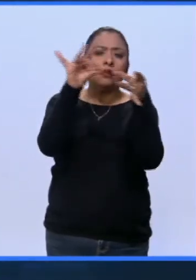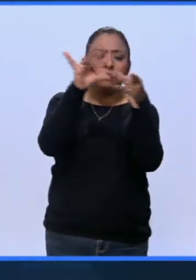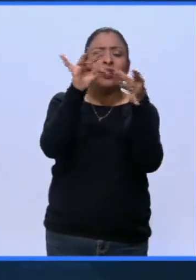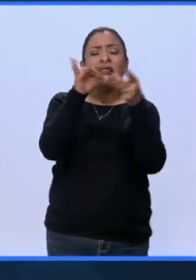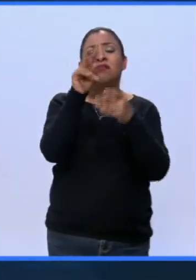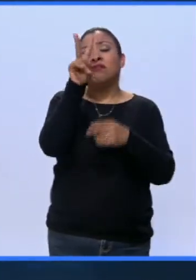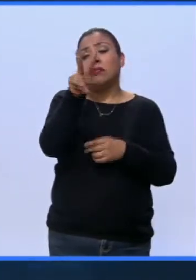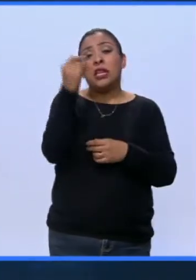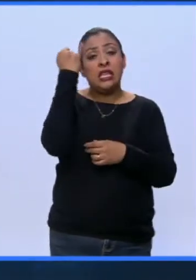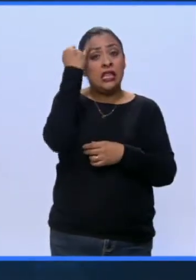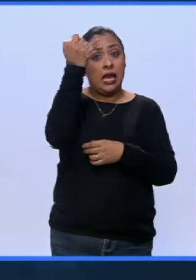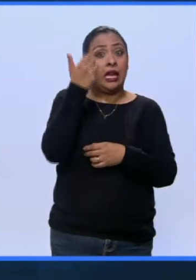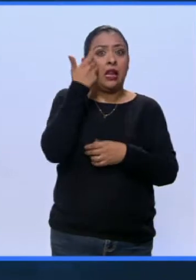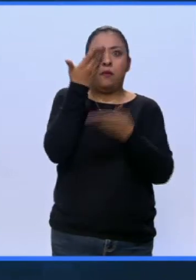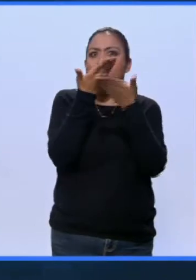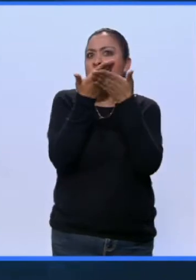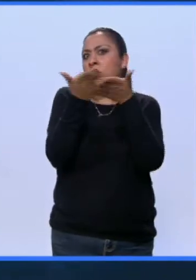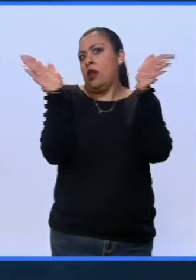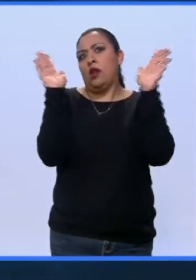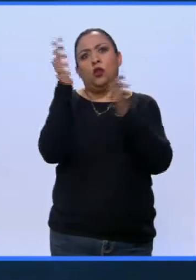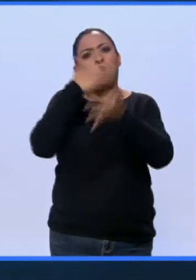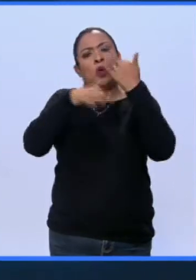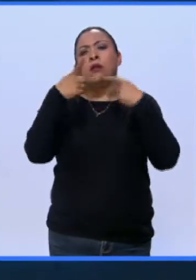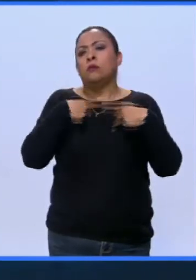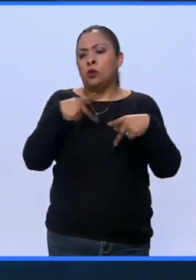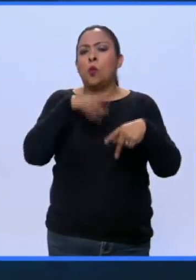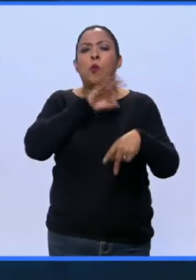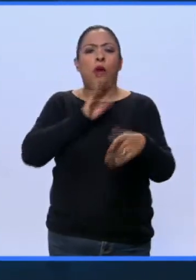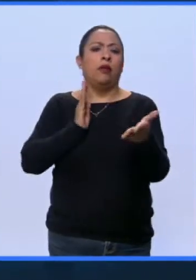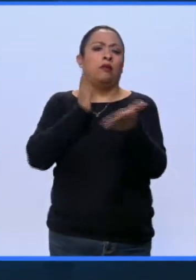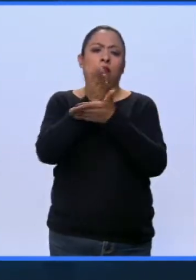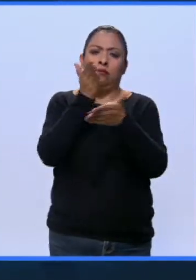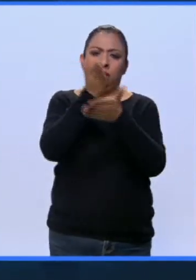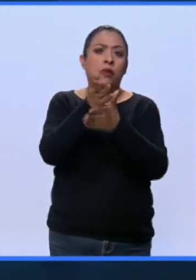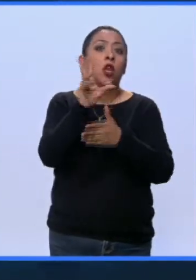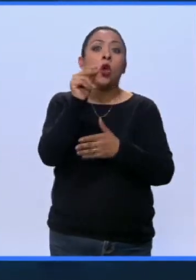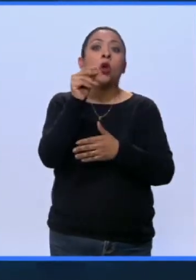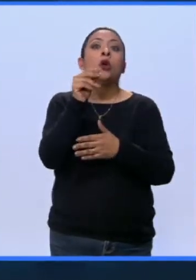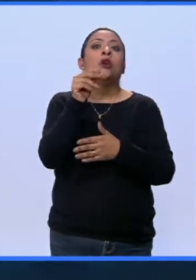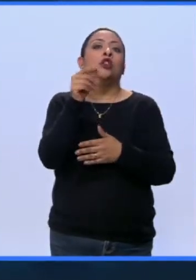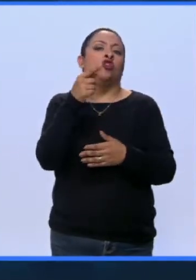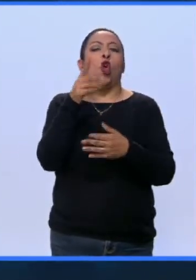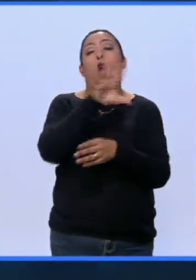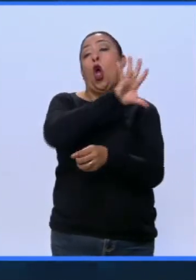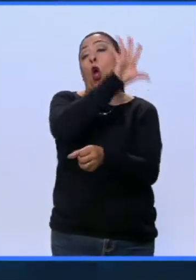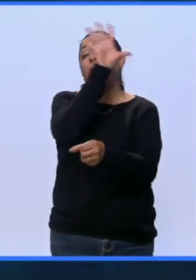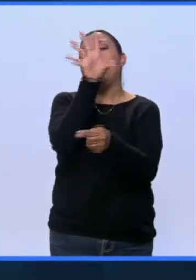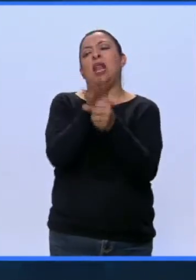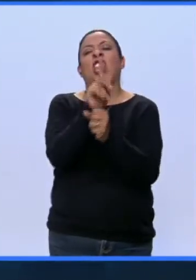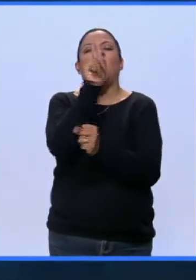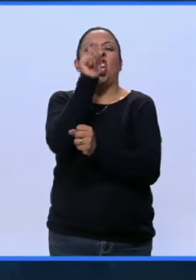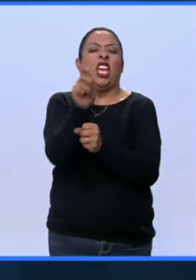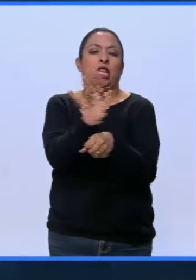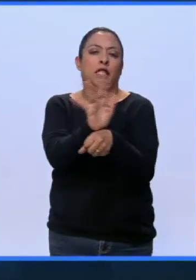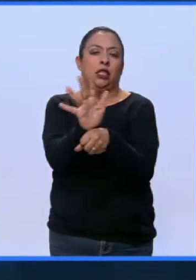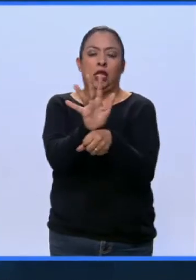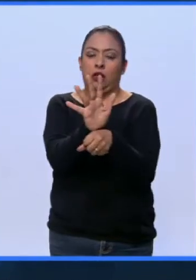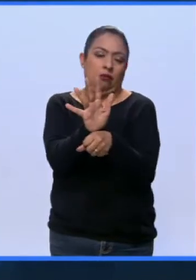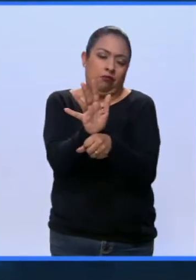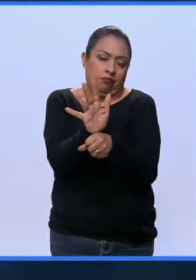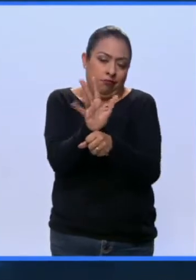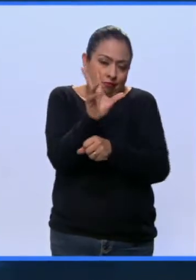sí, la idea es que sea abierto a todo público. No pretendemos saber todo de cine, obviamente. Es realmente